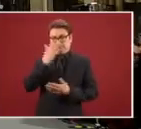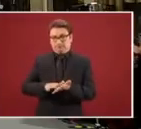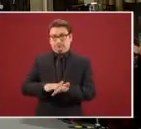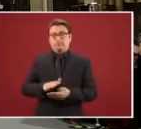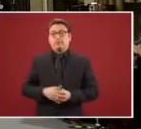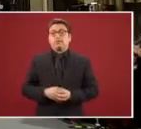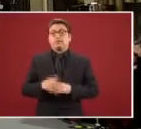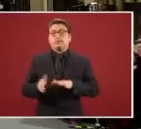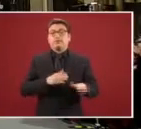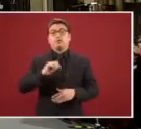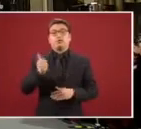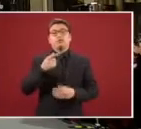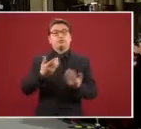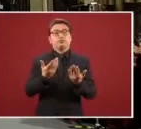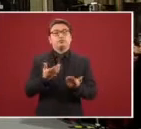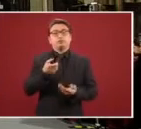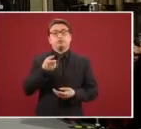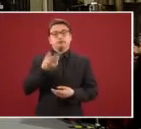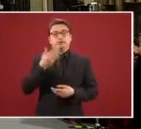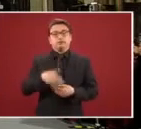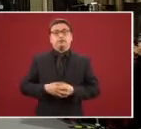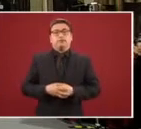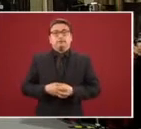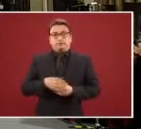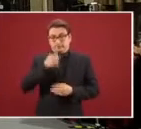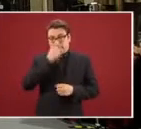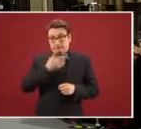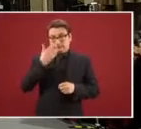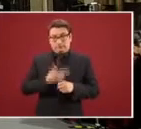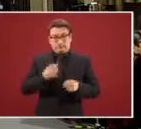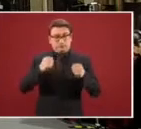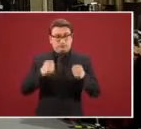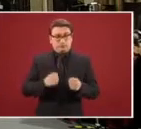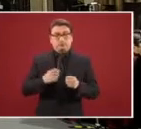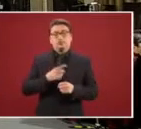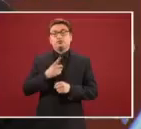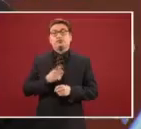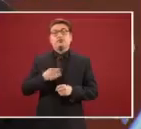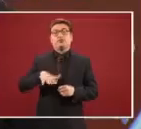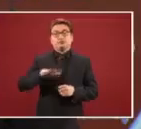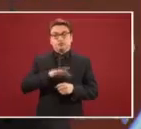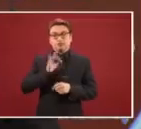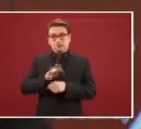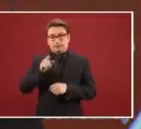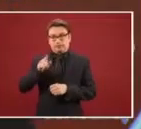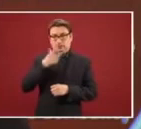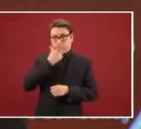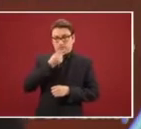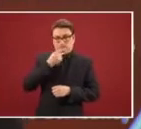La siguiente, por favor. Se han efectuado por parte de la Secretaría de Seguridad Pública, en particular del subsecretario Ricardo Mejía,